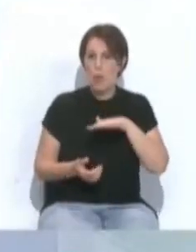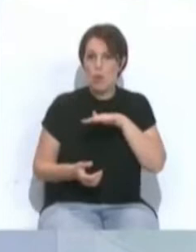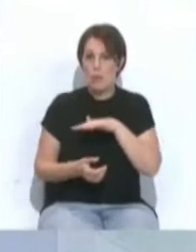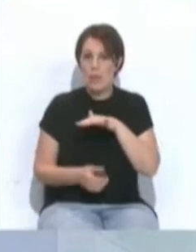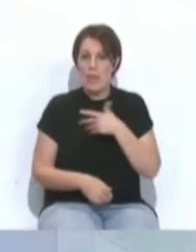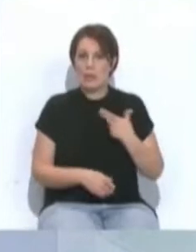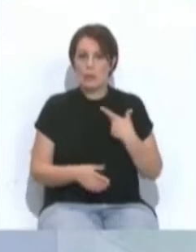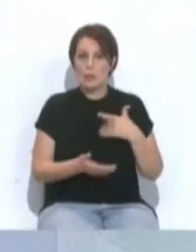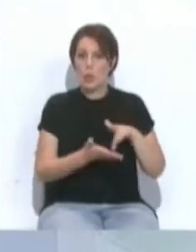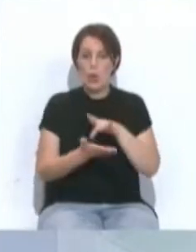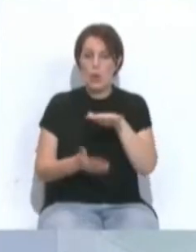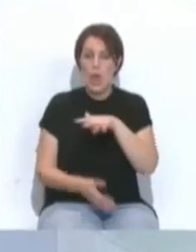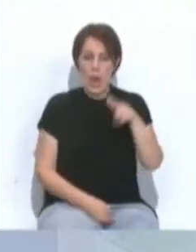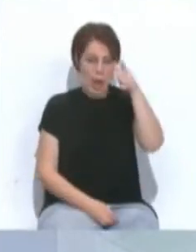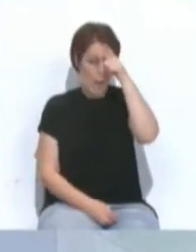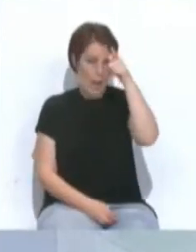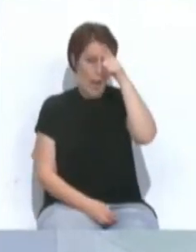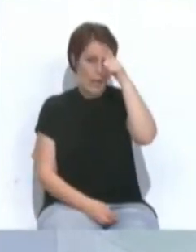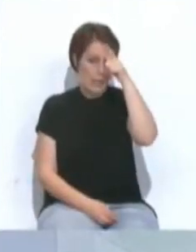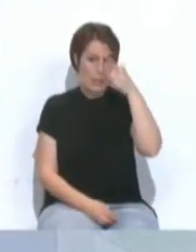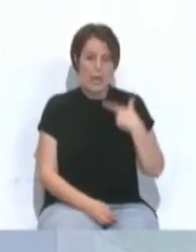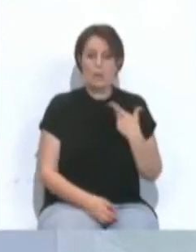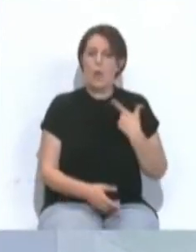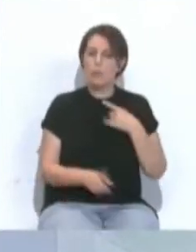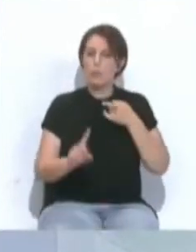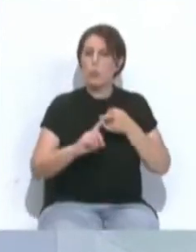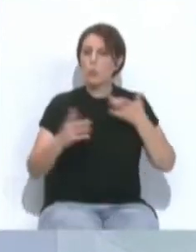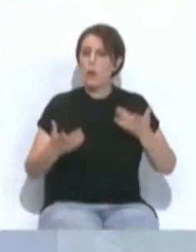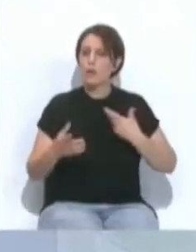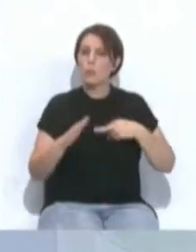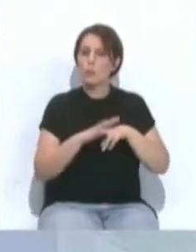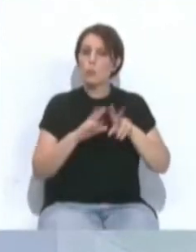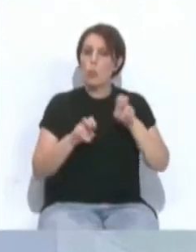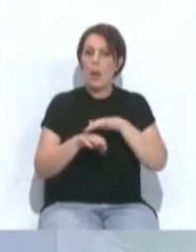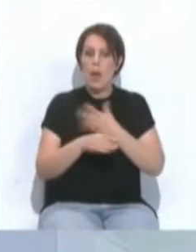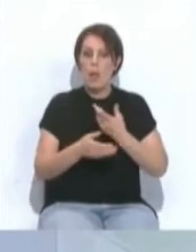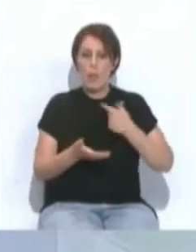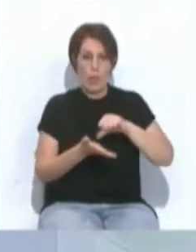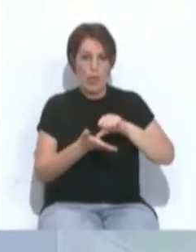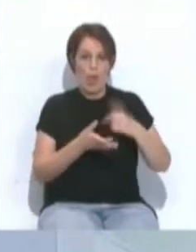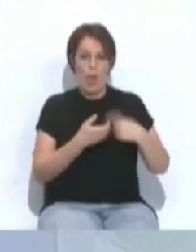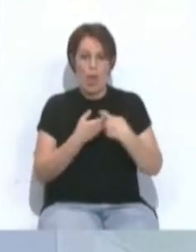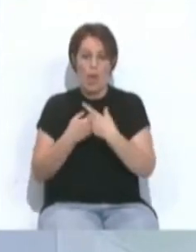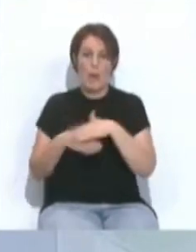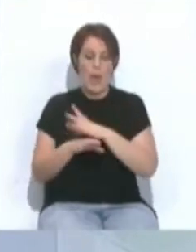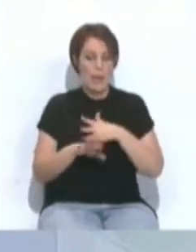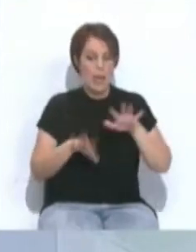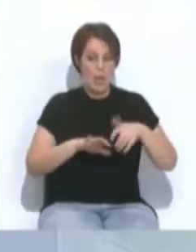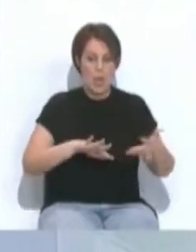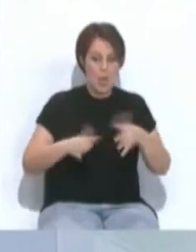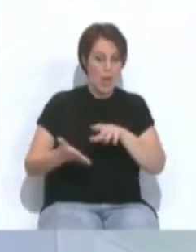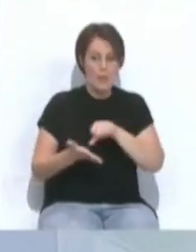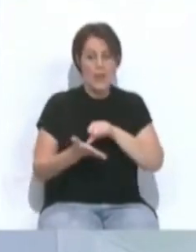Study Tour en Múnich, Alemania. El objetivo es aprender a incorporar nuevos recursos a la ciudad para convertir a Cádiz en capital